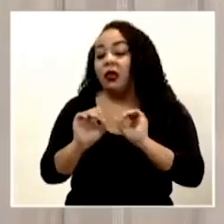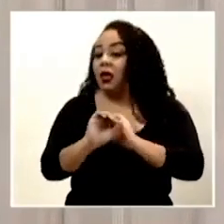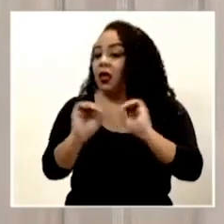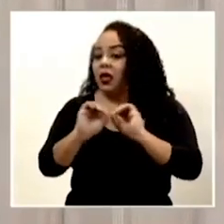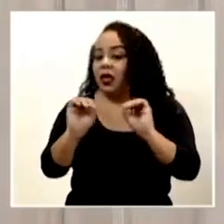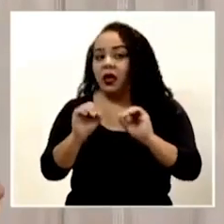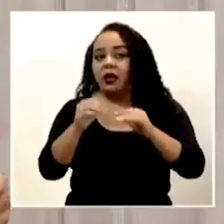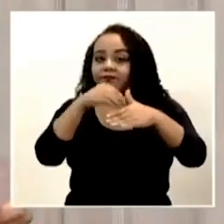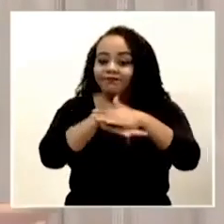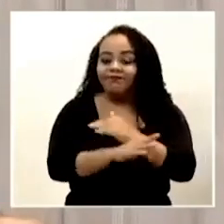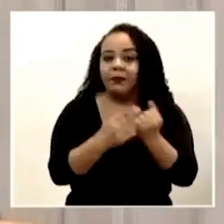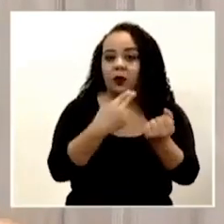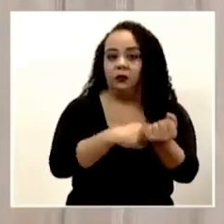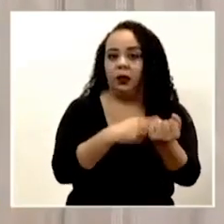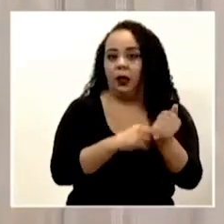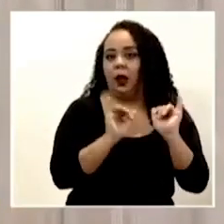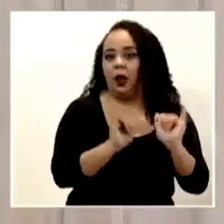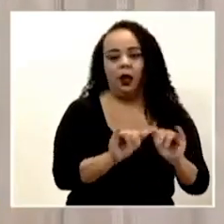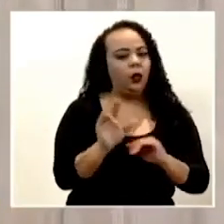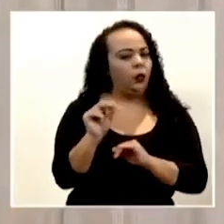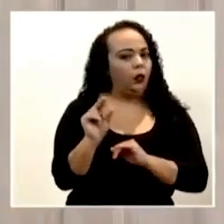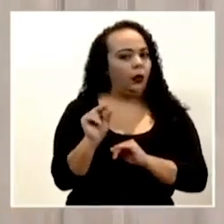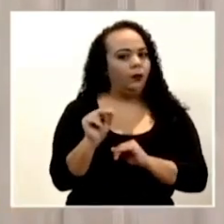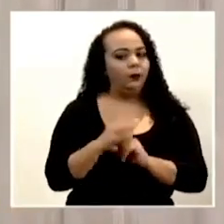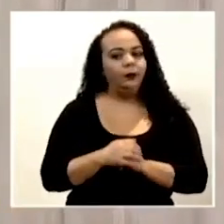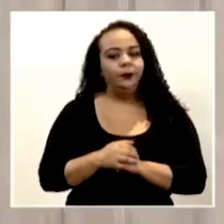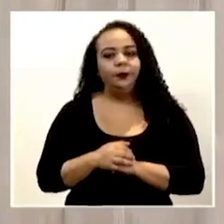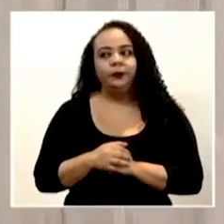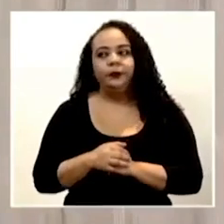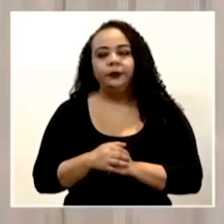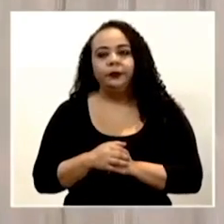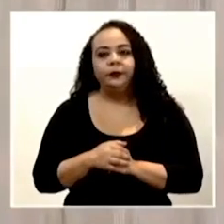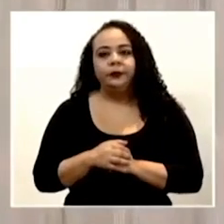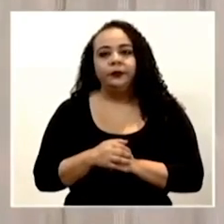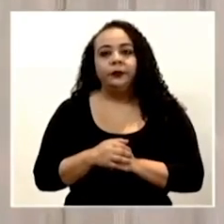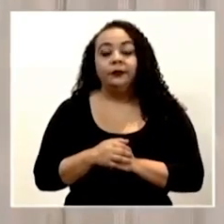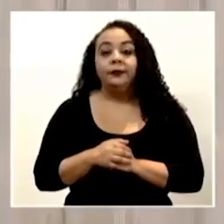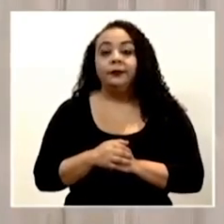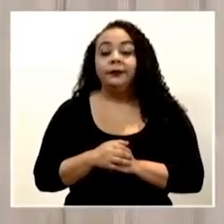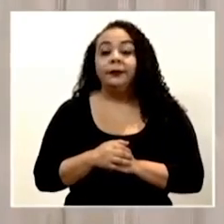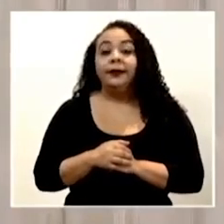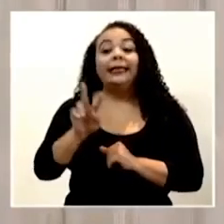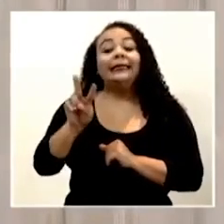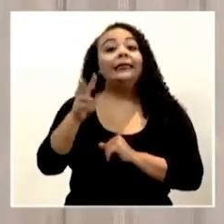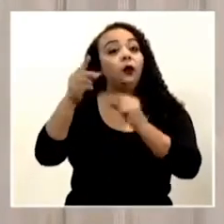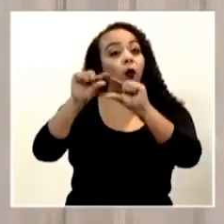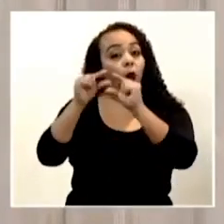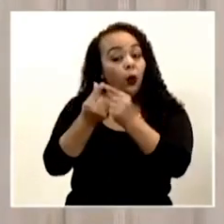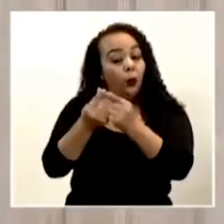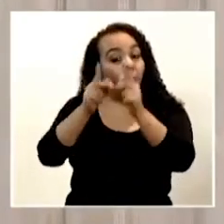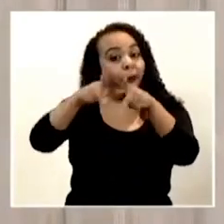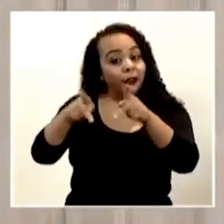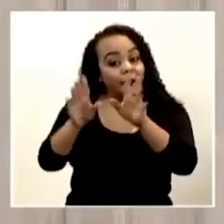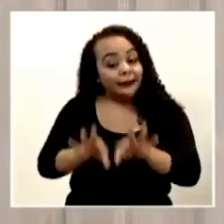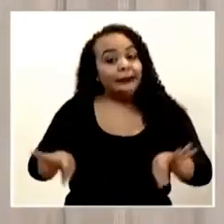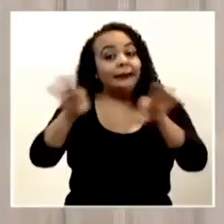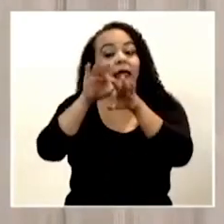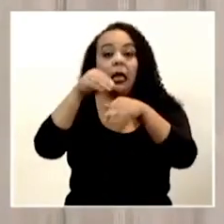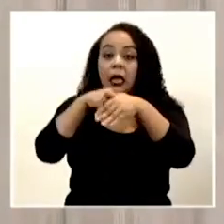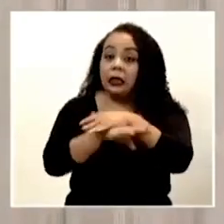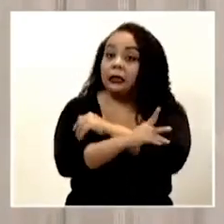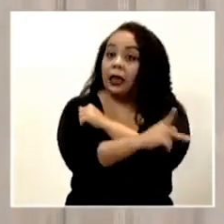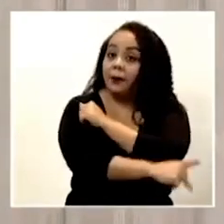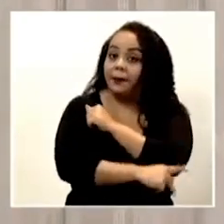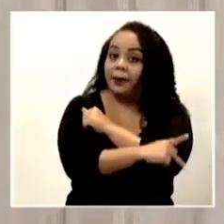tenido que internarse en un hospital. El segundo grupo de personas importante que ingresa al país